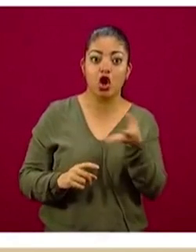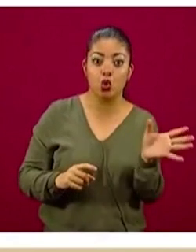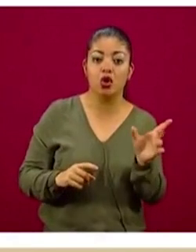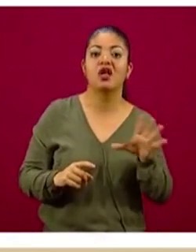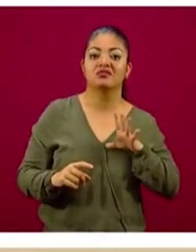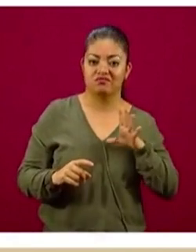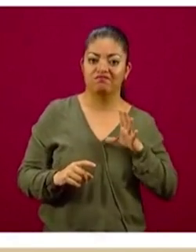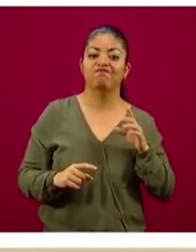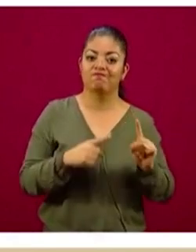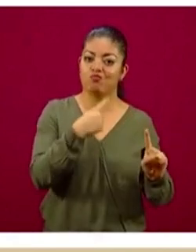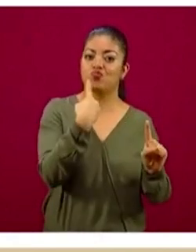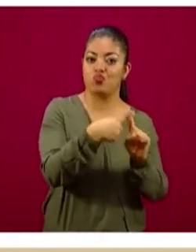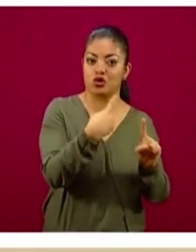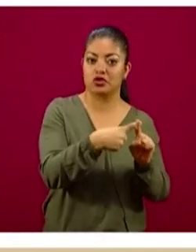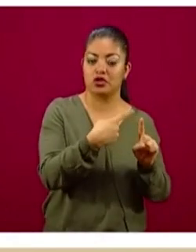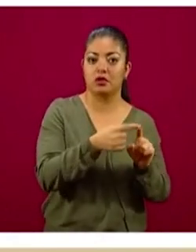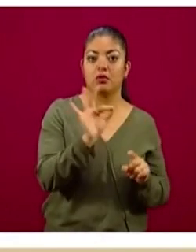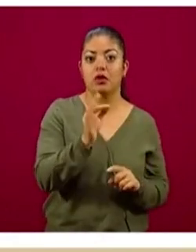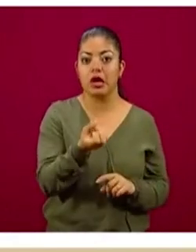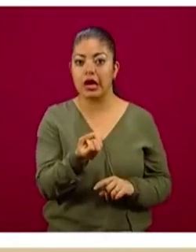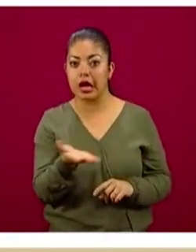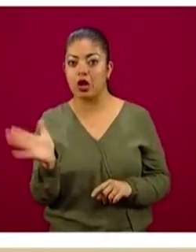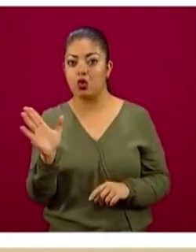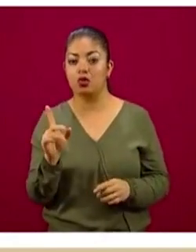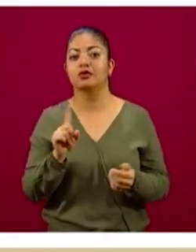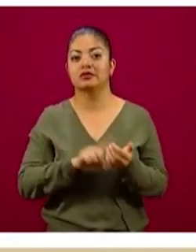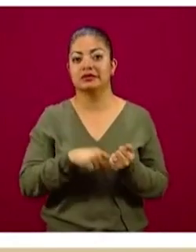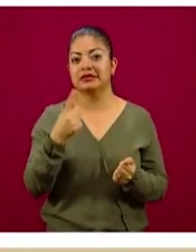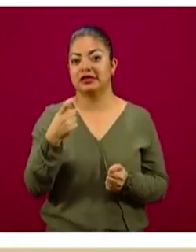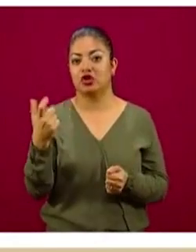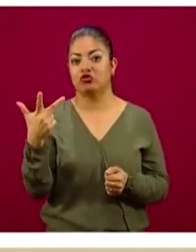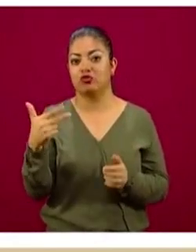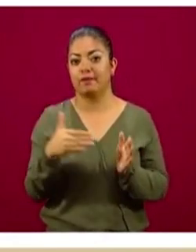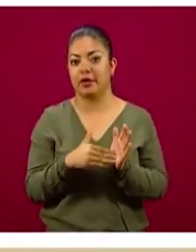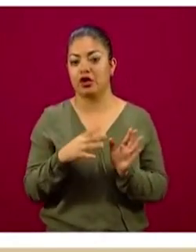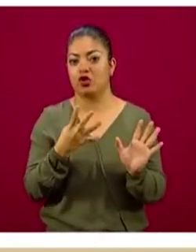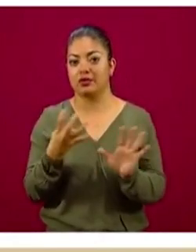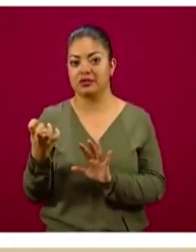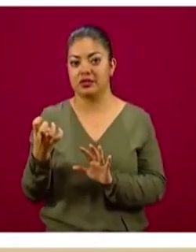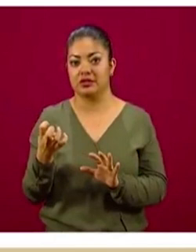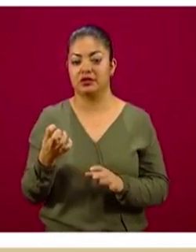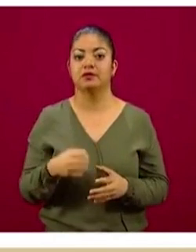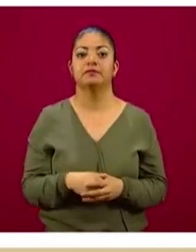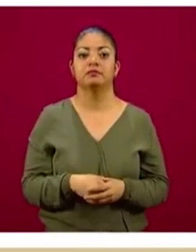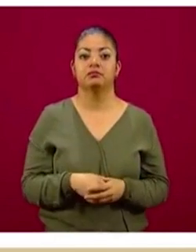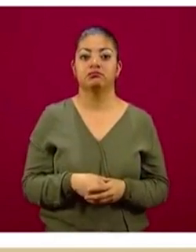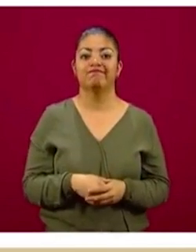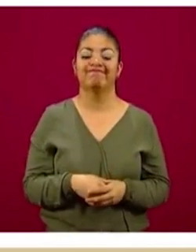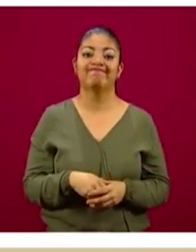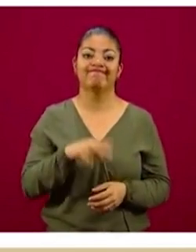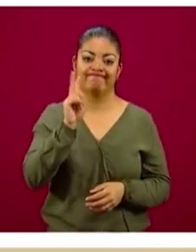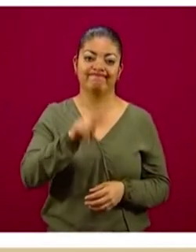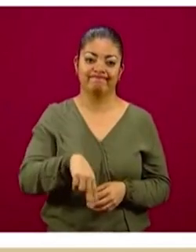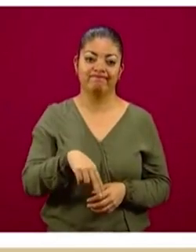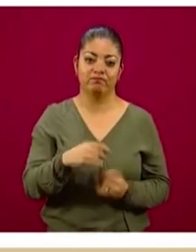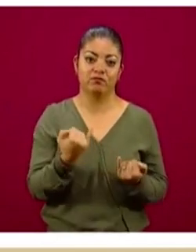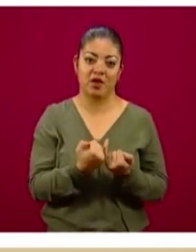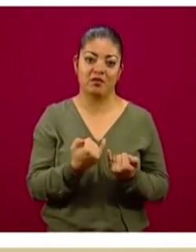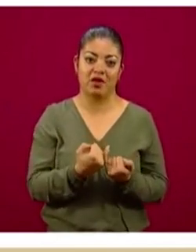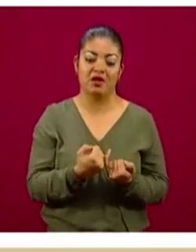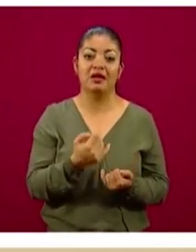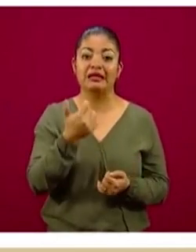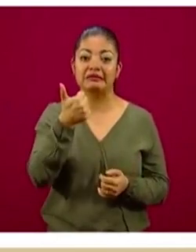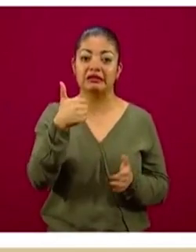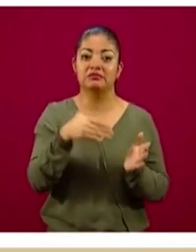59 mil 567 o descartadas como 108 mil 980. Muy desafortunadamente, seis